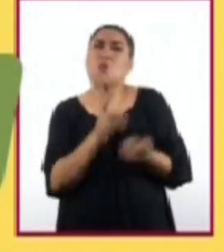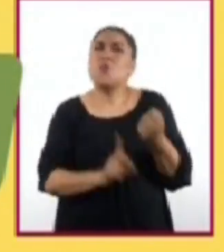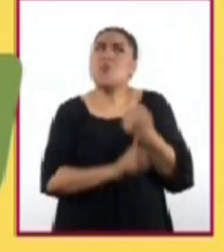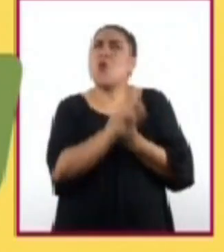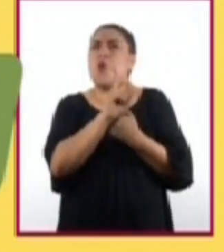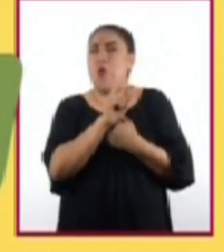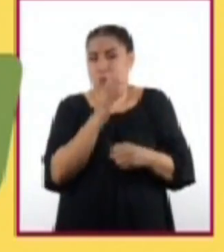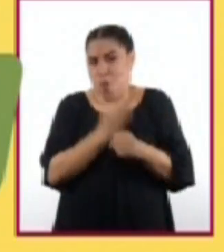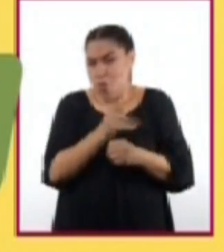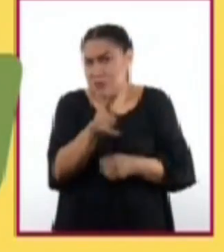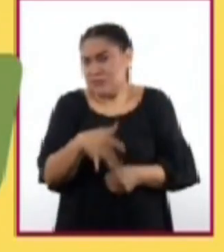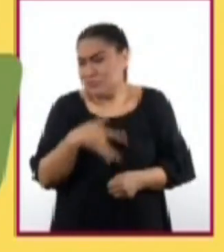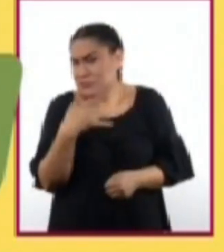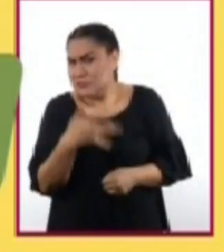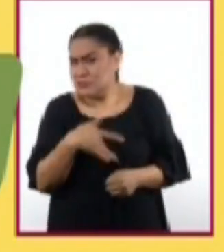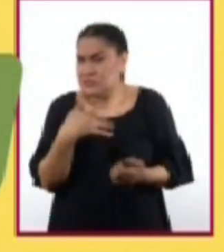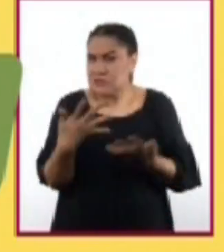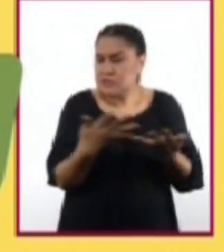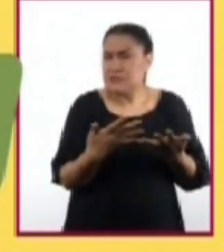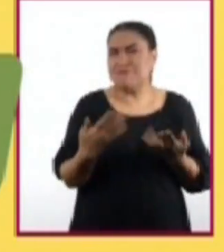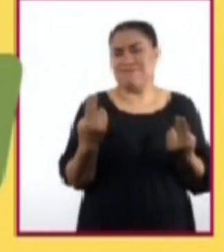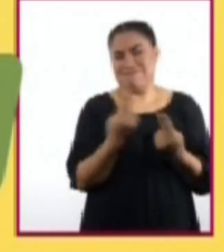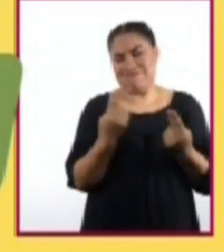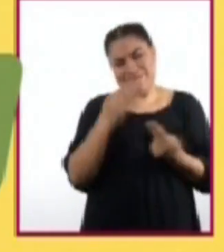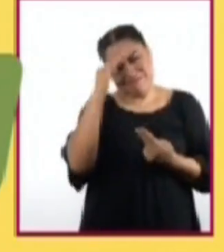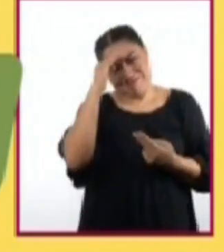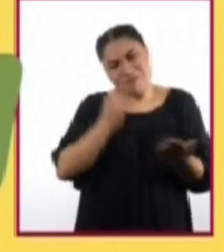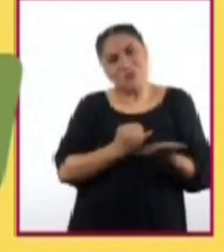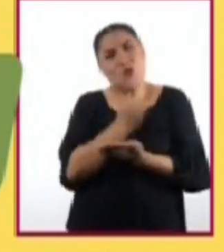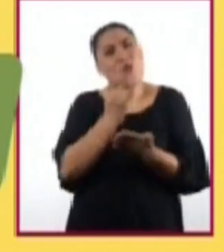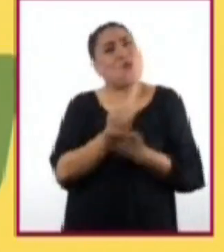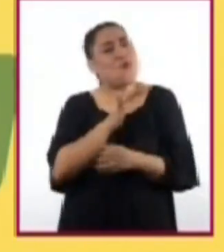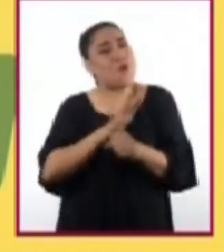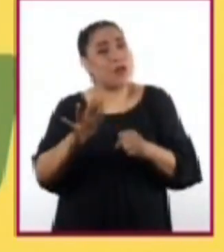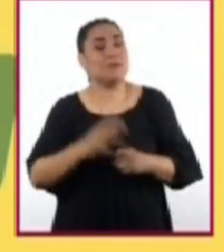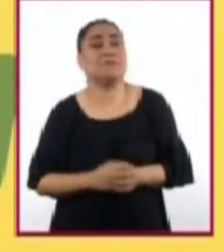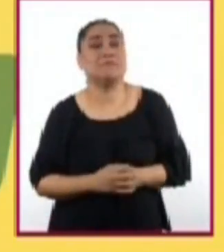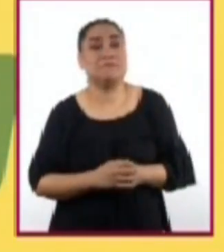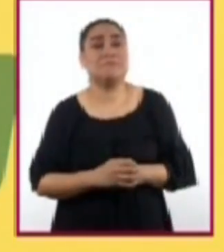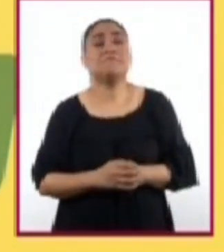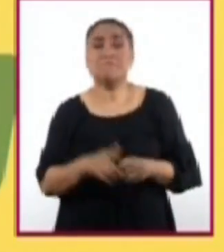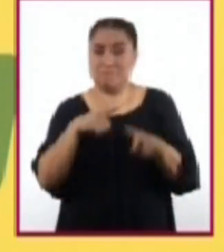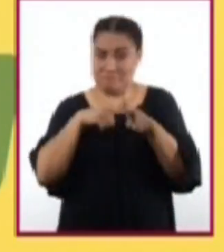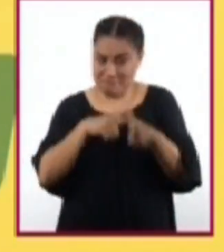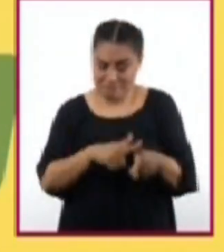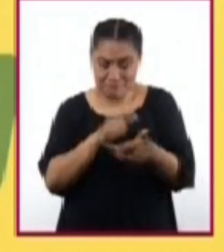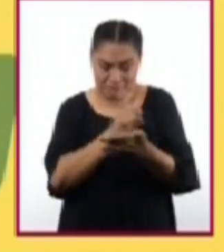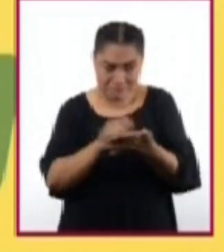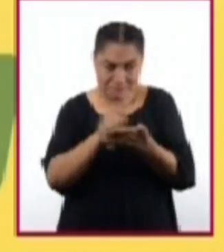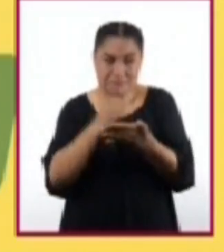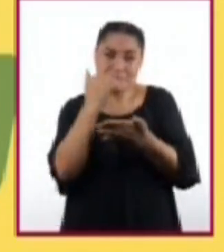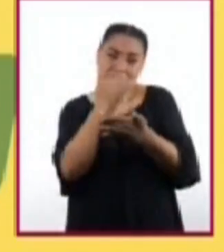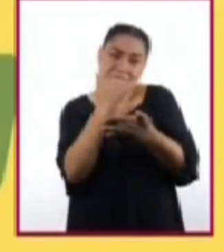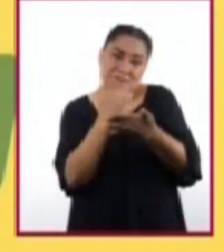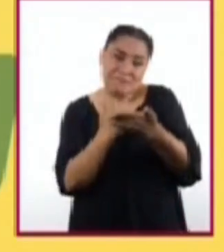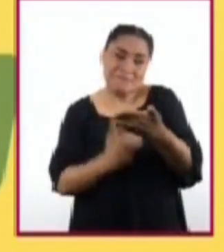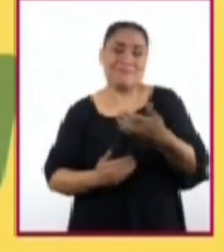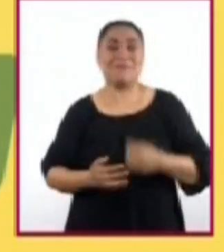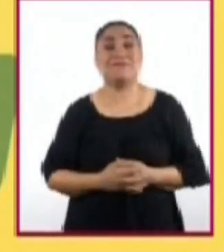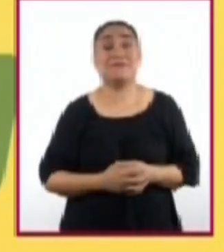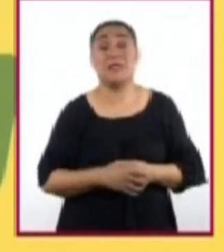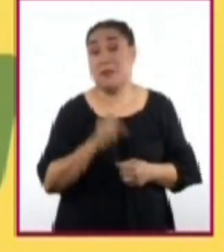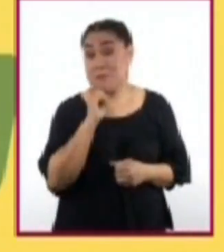que en este momento de tu vida requieren que tomes decisiones. Sigue los pasos propuestos para cada una de ellas.